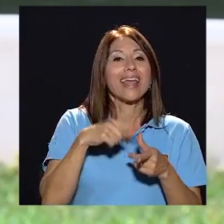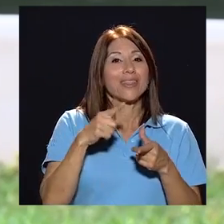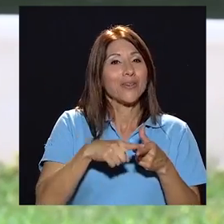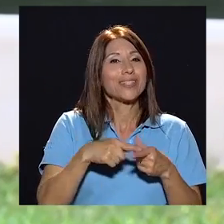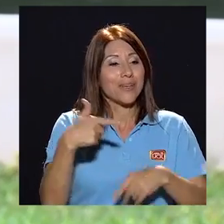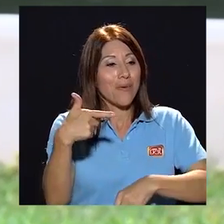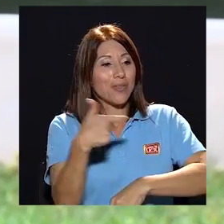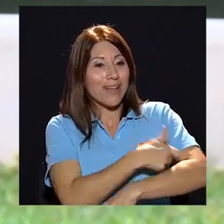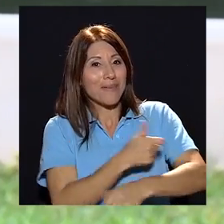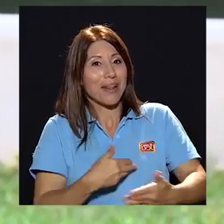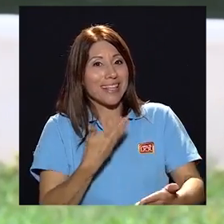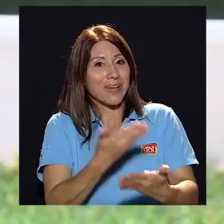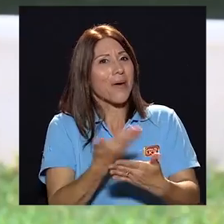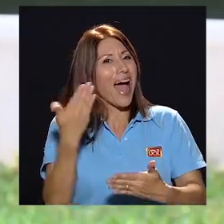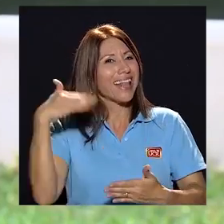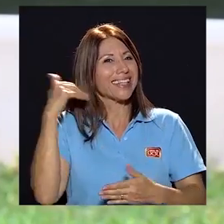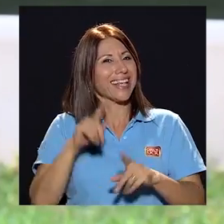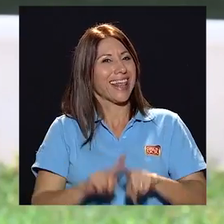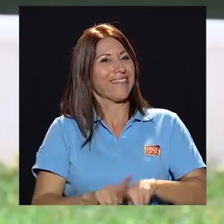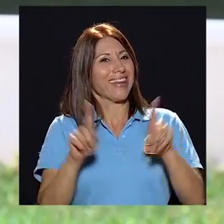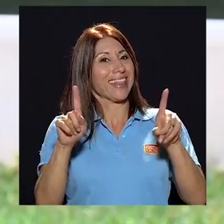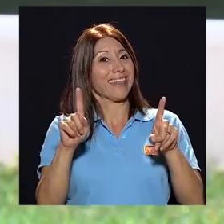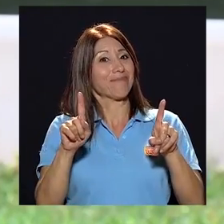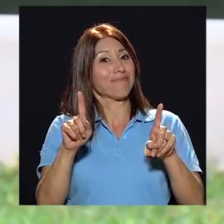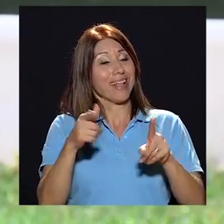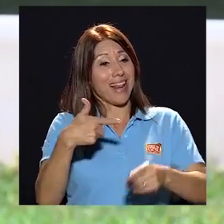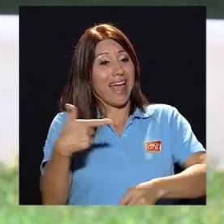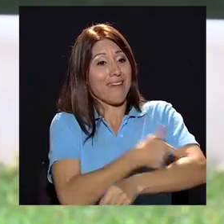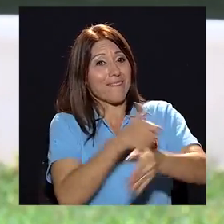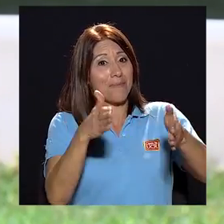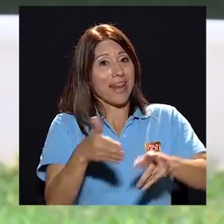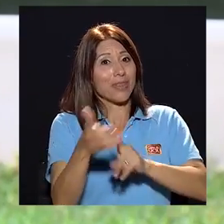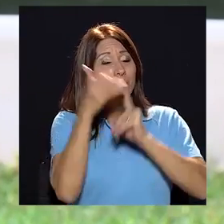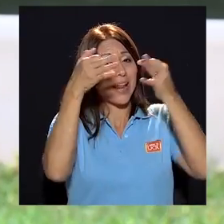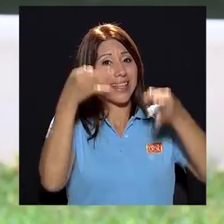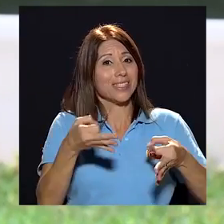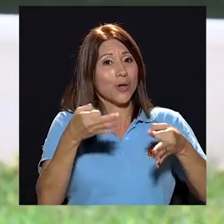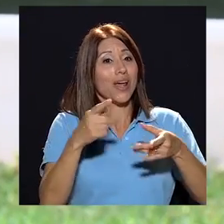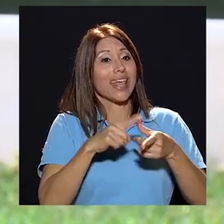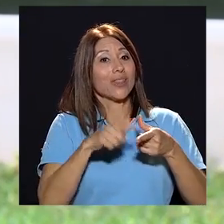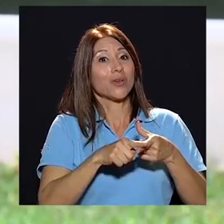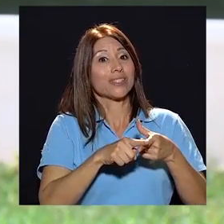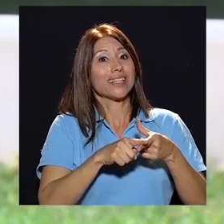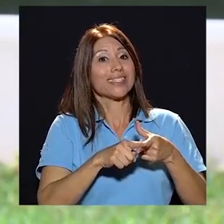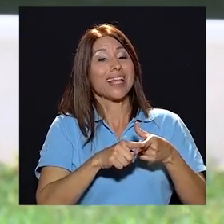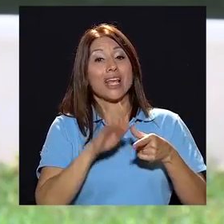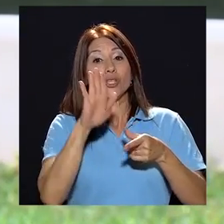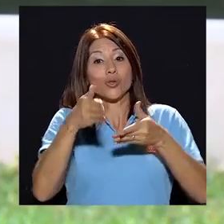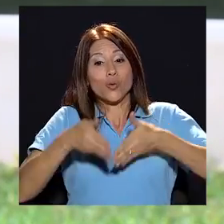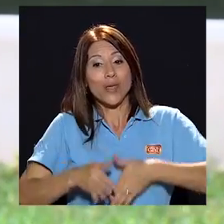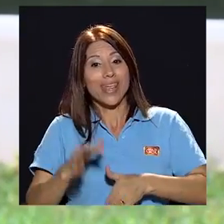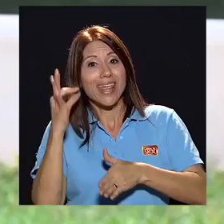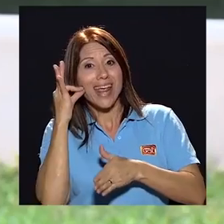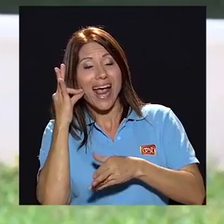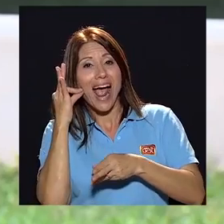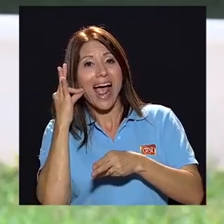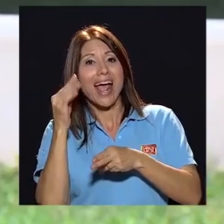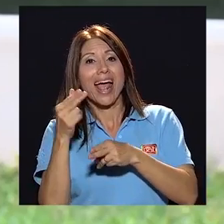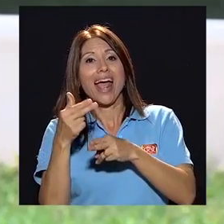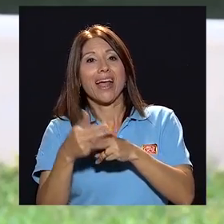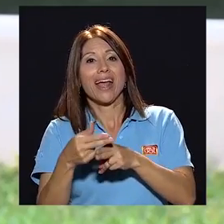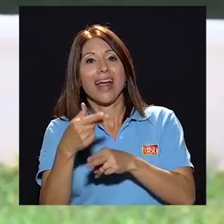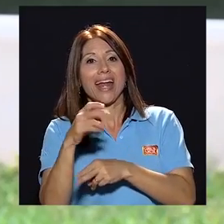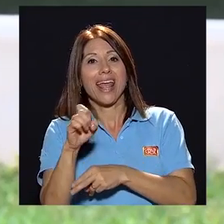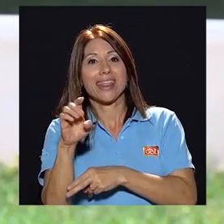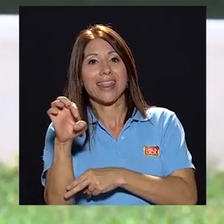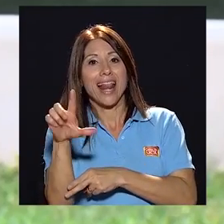la enfermera llegó antes era diferente el procedimiento la enfermera tomó su decisión y ella le puso entonces el nombre de su hija Gretel y como segundo nombre